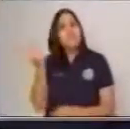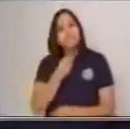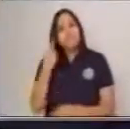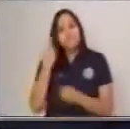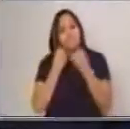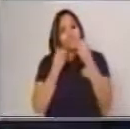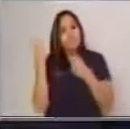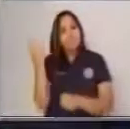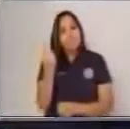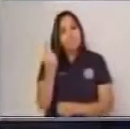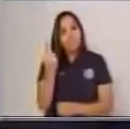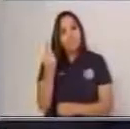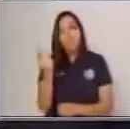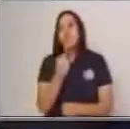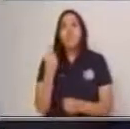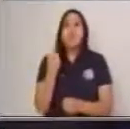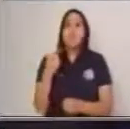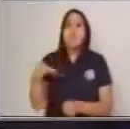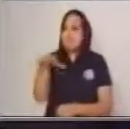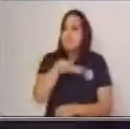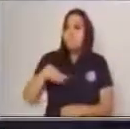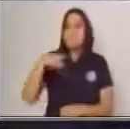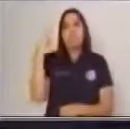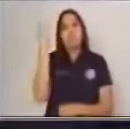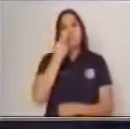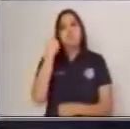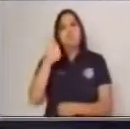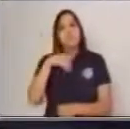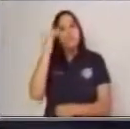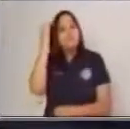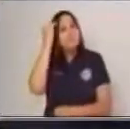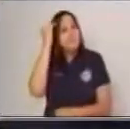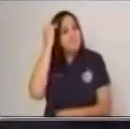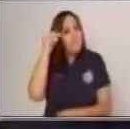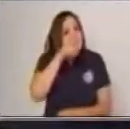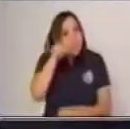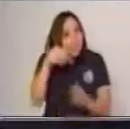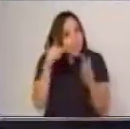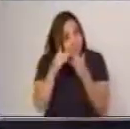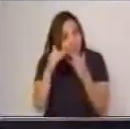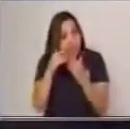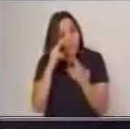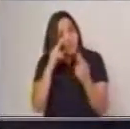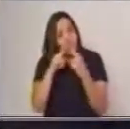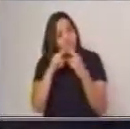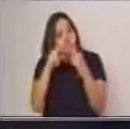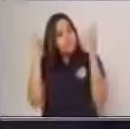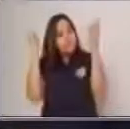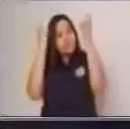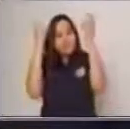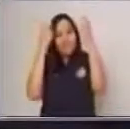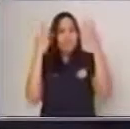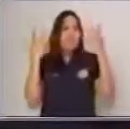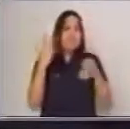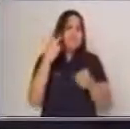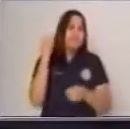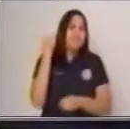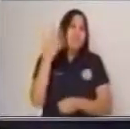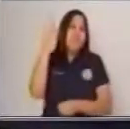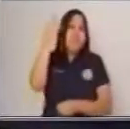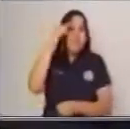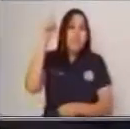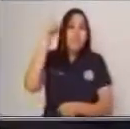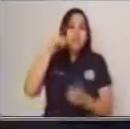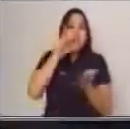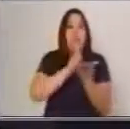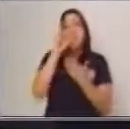importante resaltarlo, conocerlo, para que ustedes de casa conozcan las fechas importantes que maneja nuestro calendario